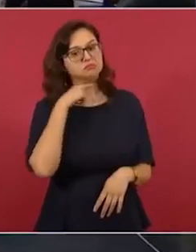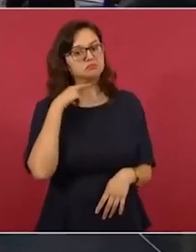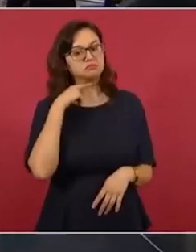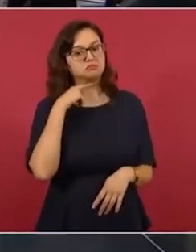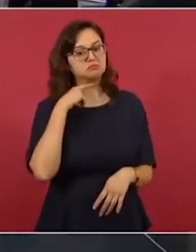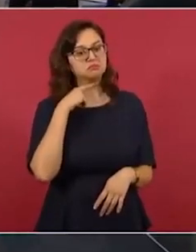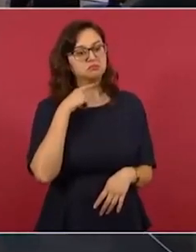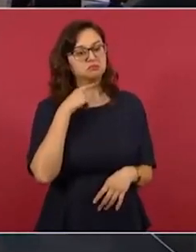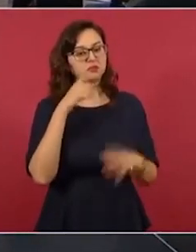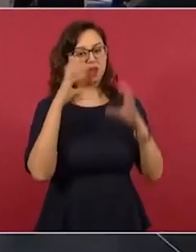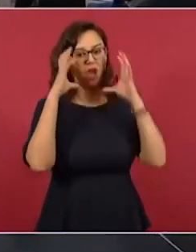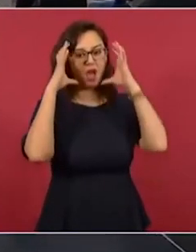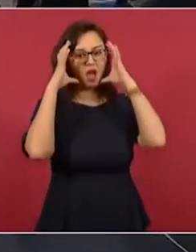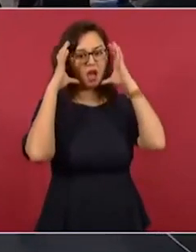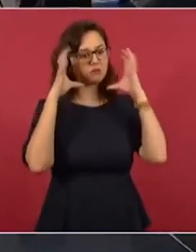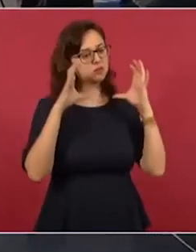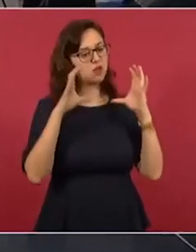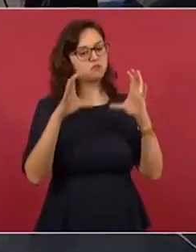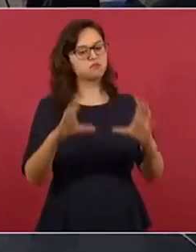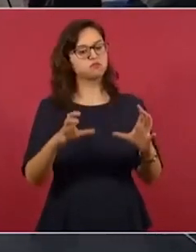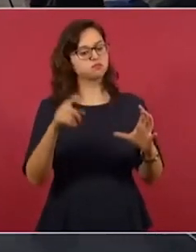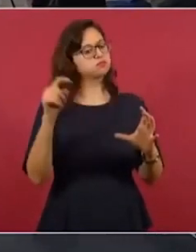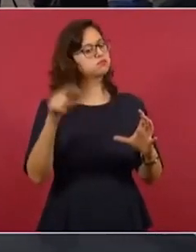de los burgueses